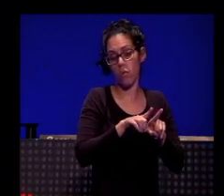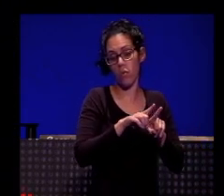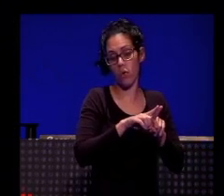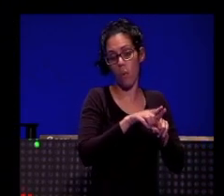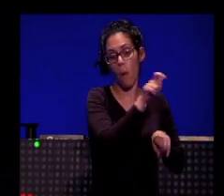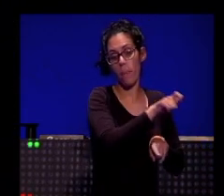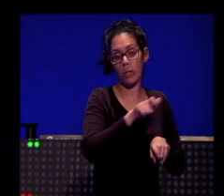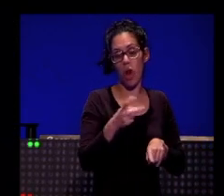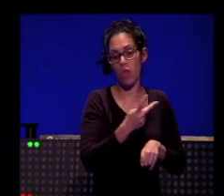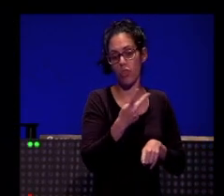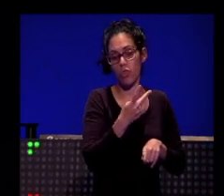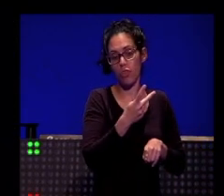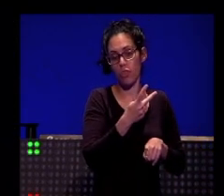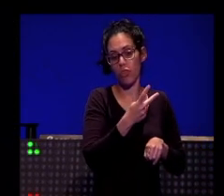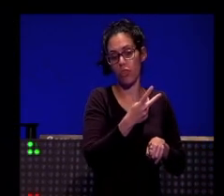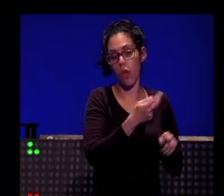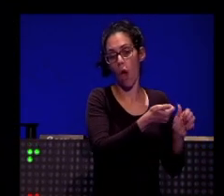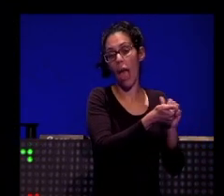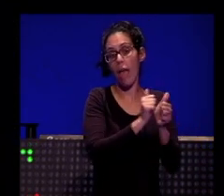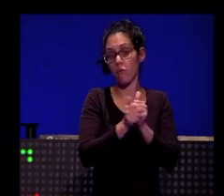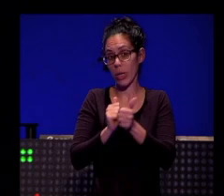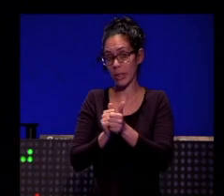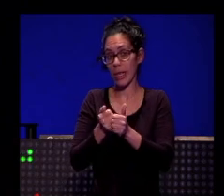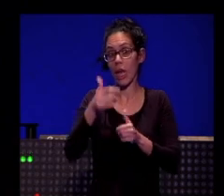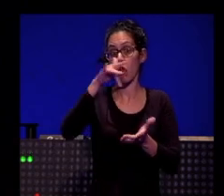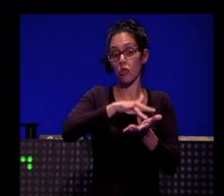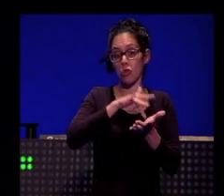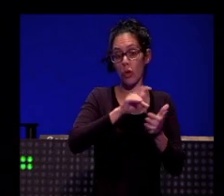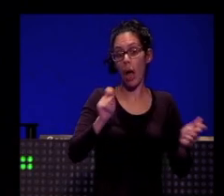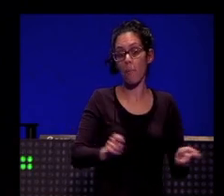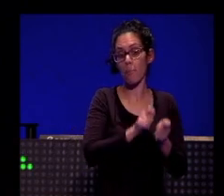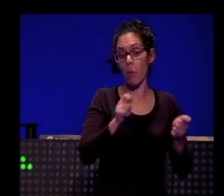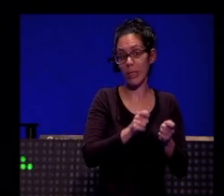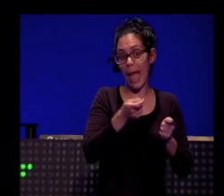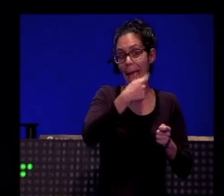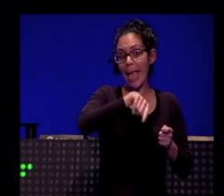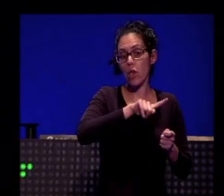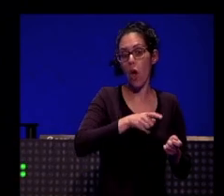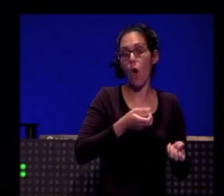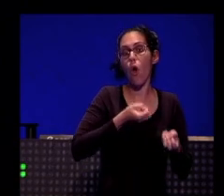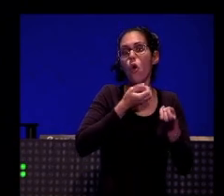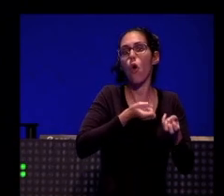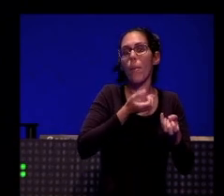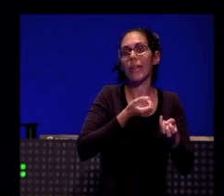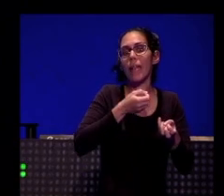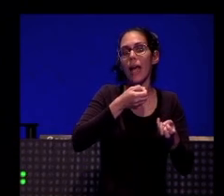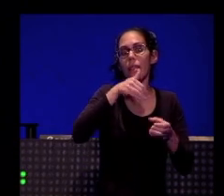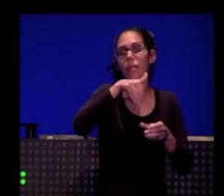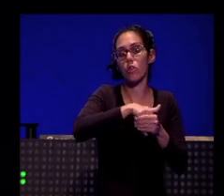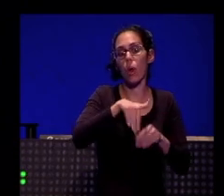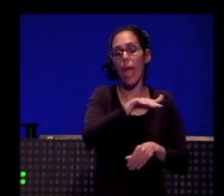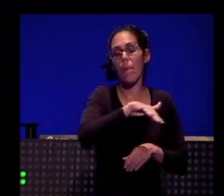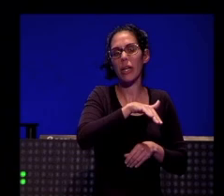invitadores. Ellos comentan en la publicidad del espacio, de la voz, lo que ha pasado durante esos bloques.